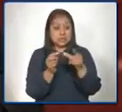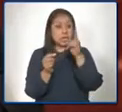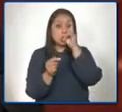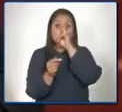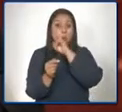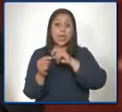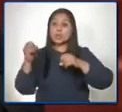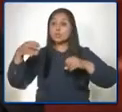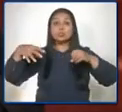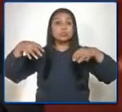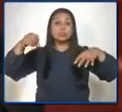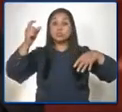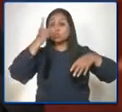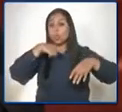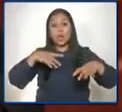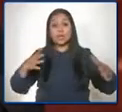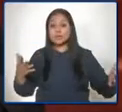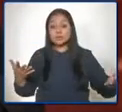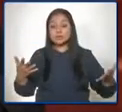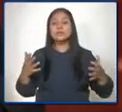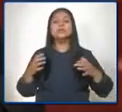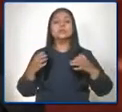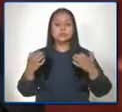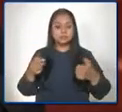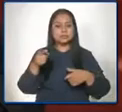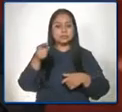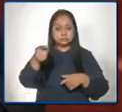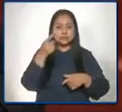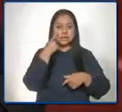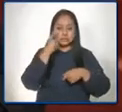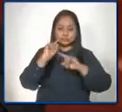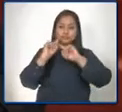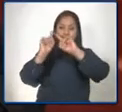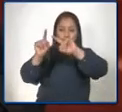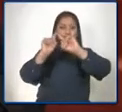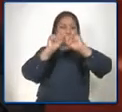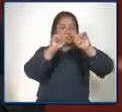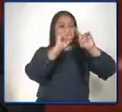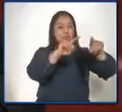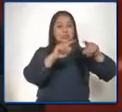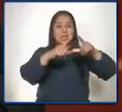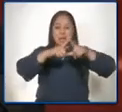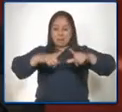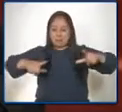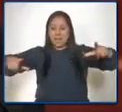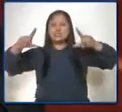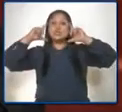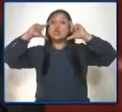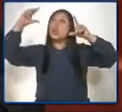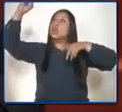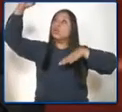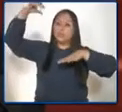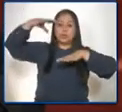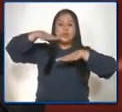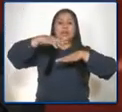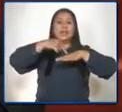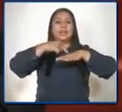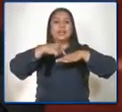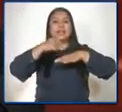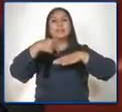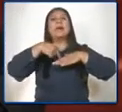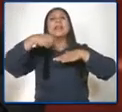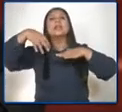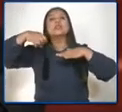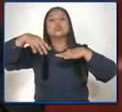fluido eléctrico por lo tanto ahí vamos a instalar paneles solares el equipo está compuesto por